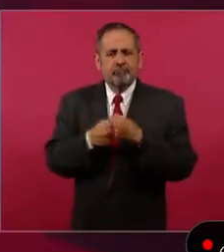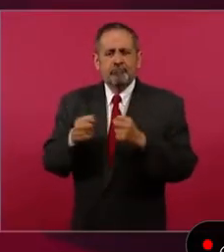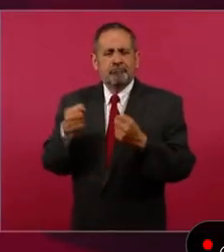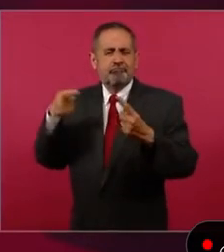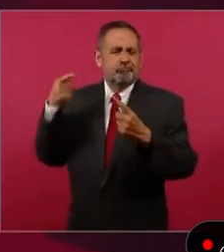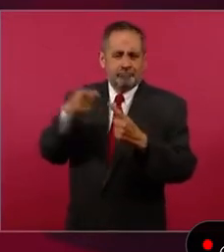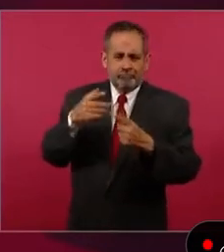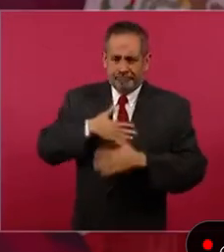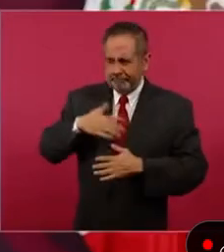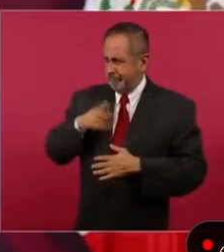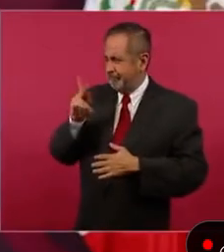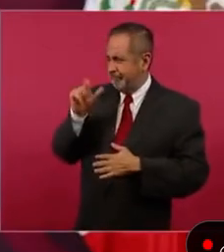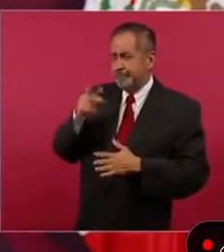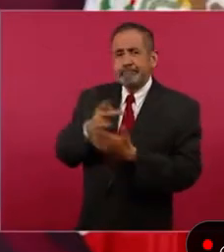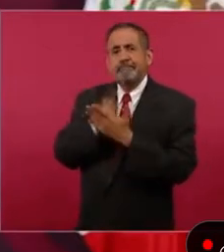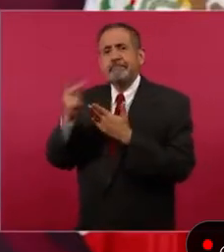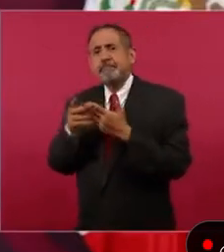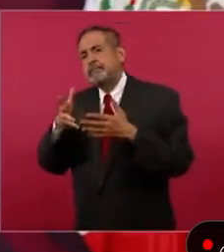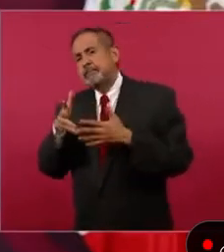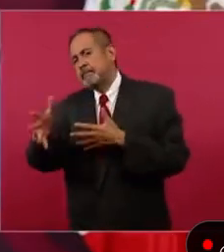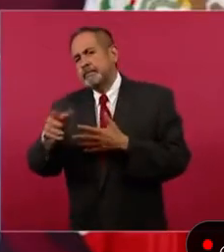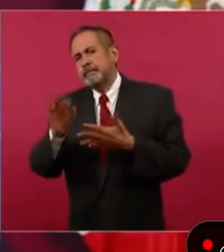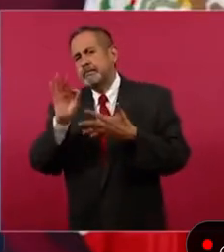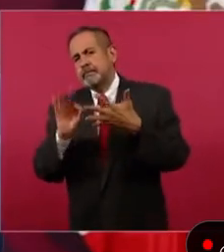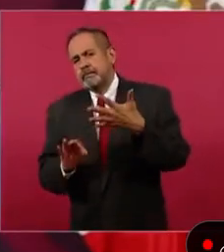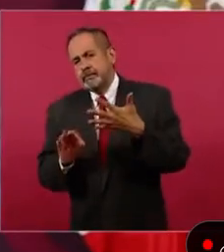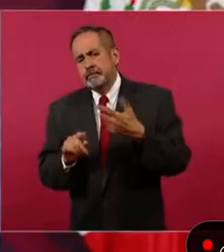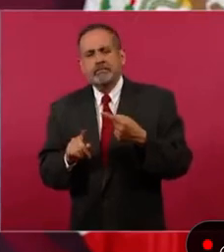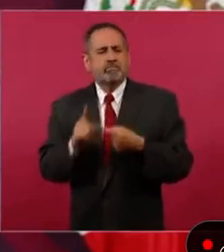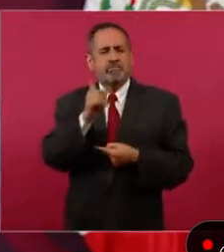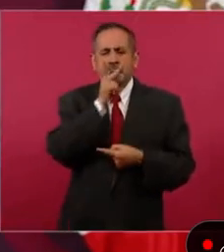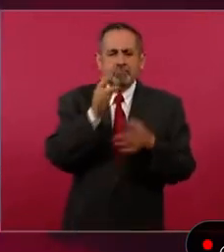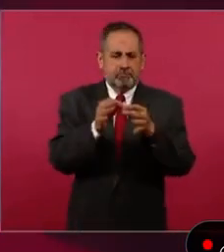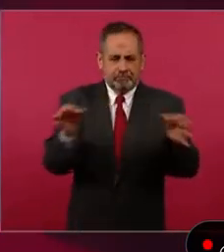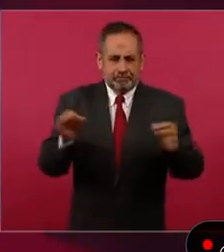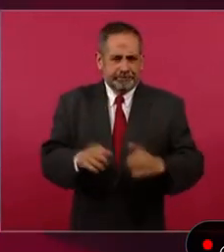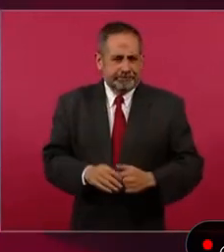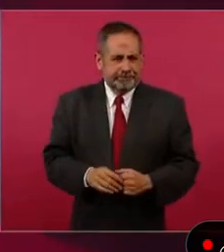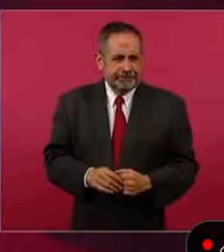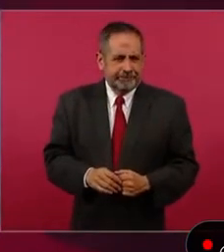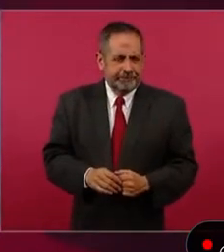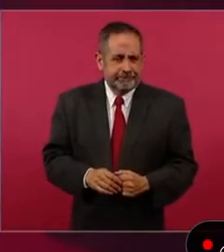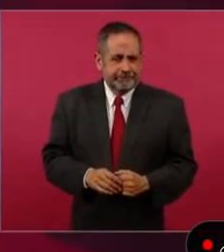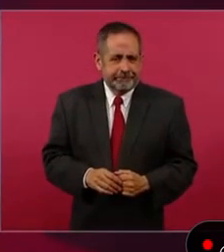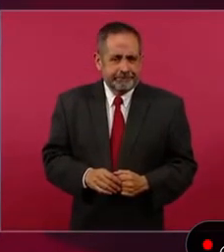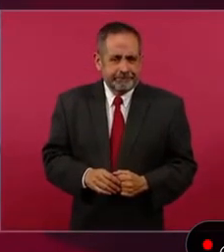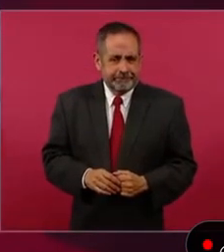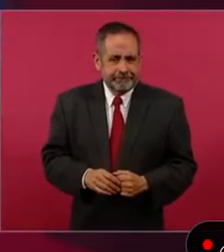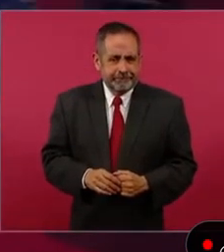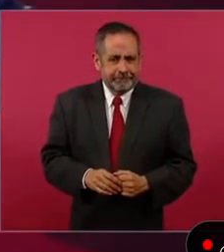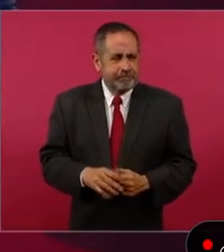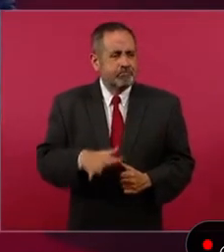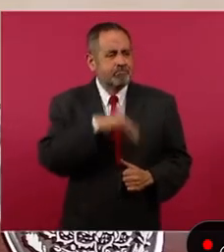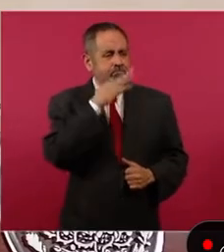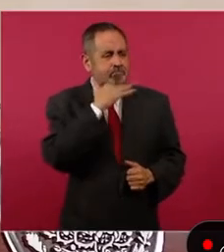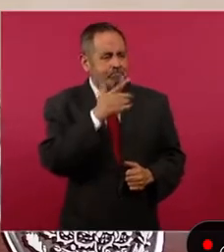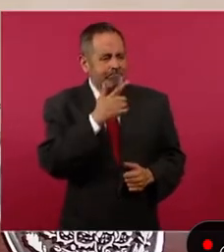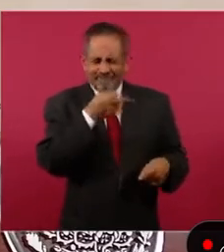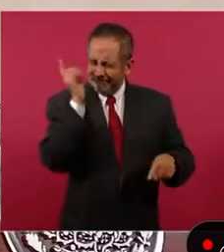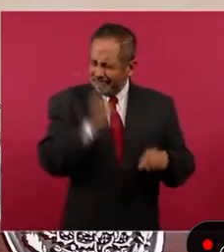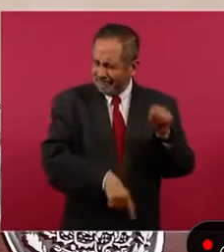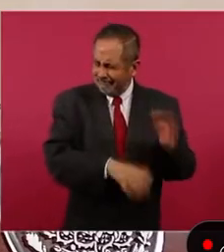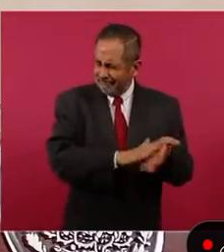el plan nuestro se podía resumir en una frase, desterrar la corrupción